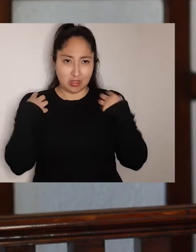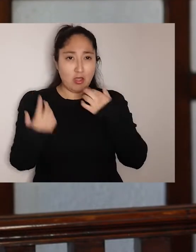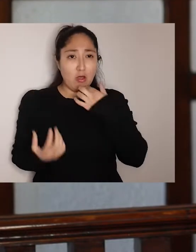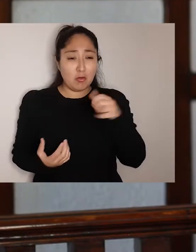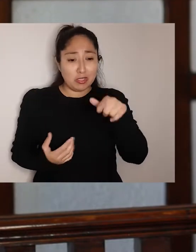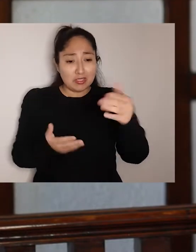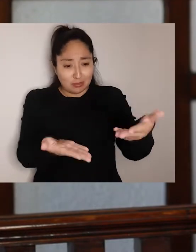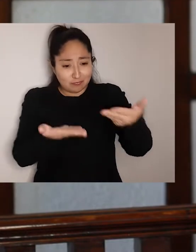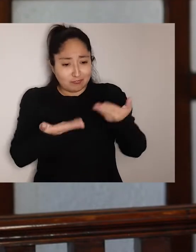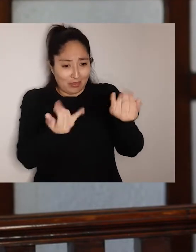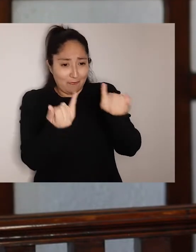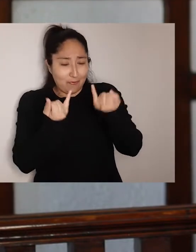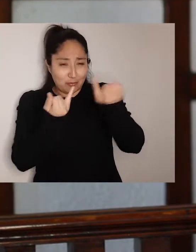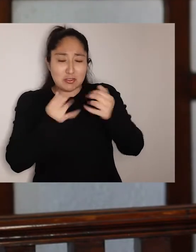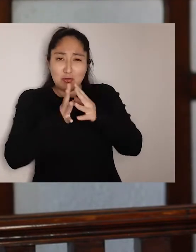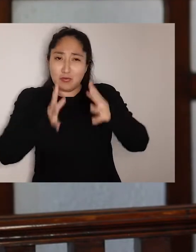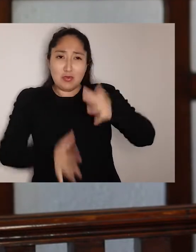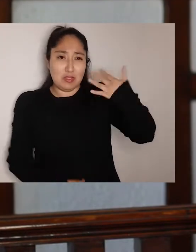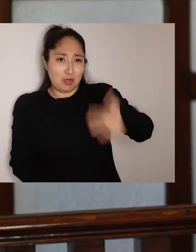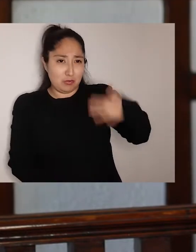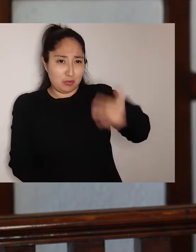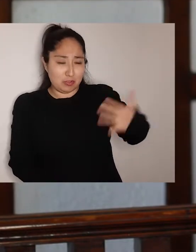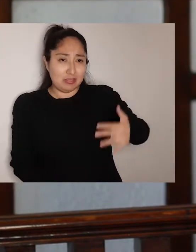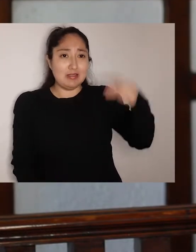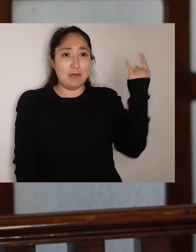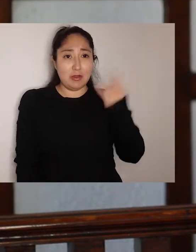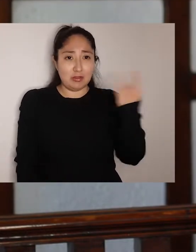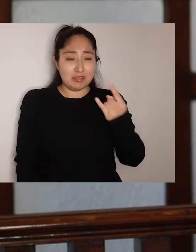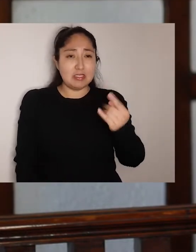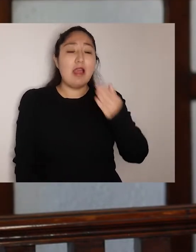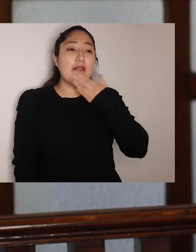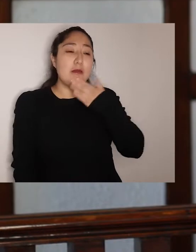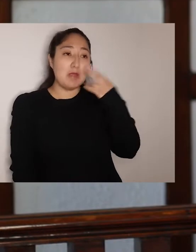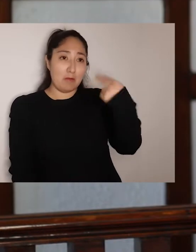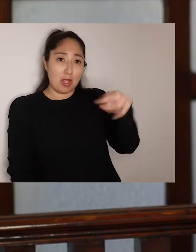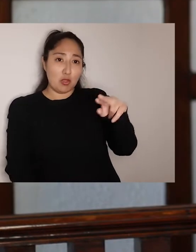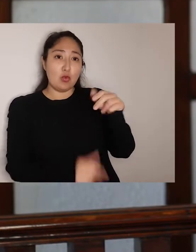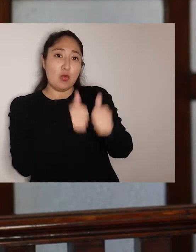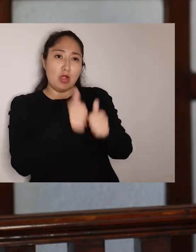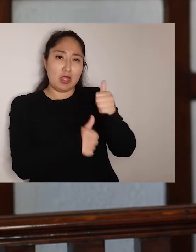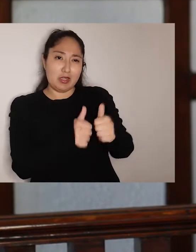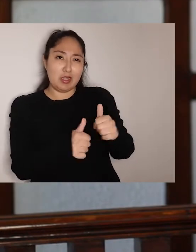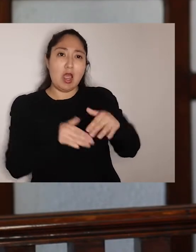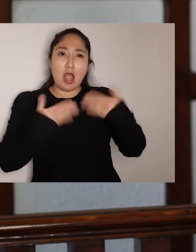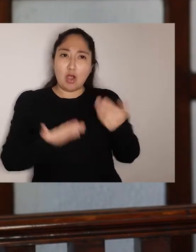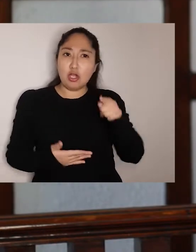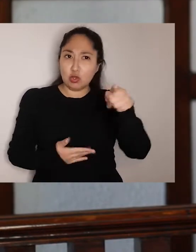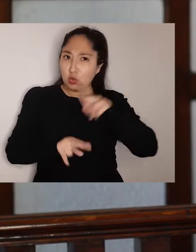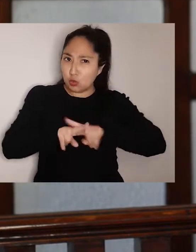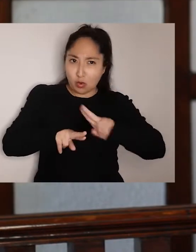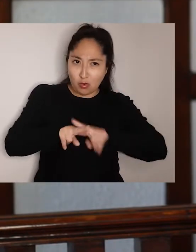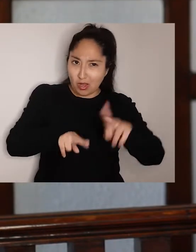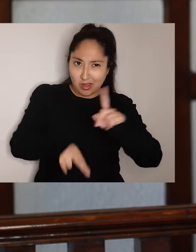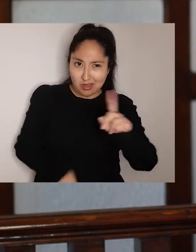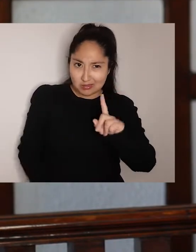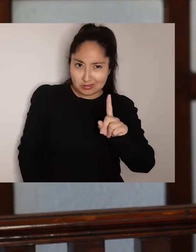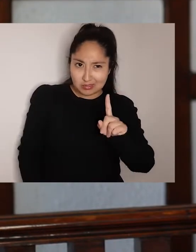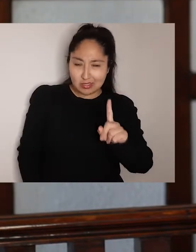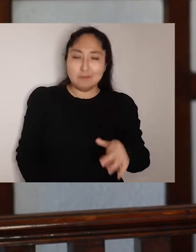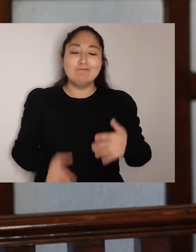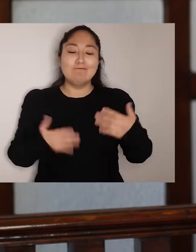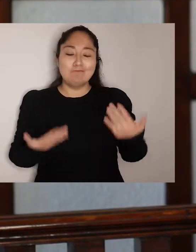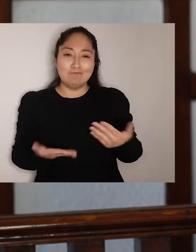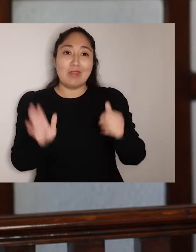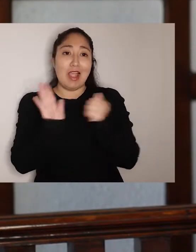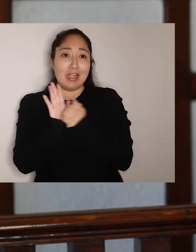pues proporcionan información de gran utilidad para la universidad y para tu carrera. ¿Qué pasa si no rindes estas pruebas? Ten presente que, como